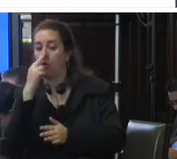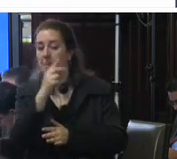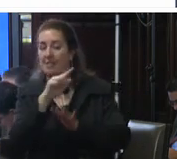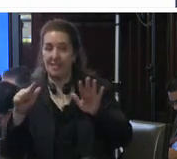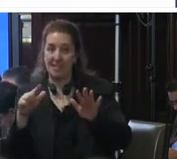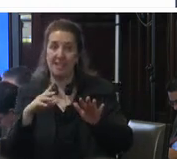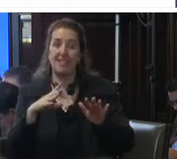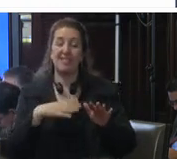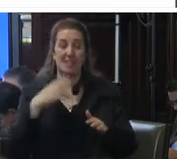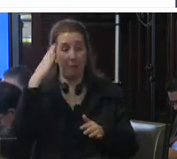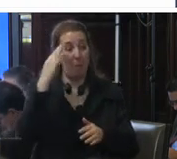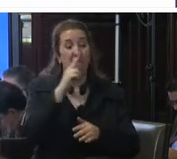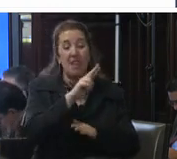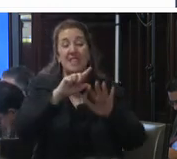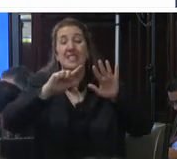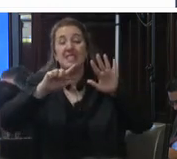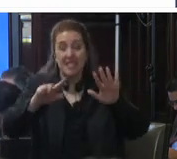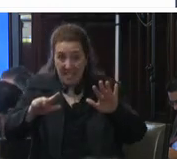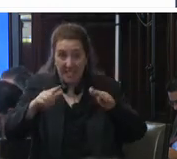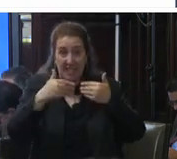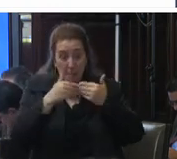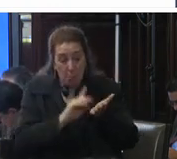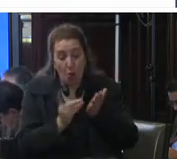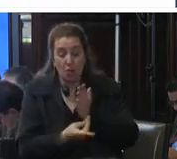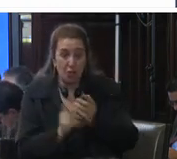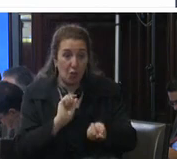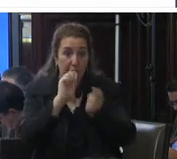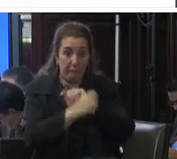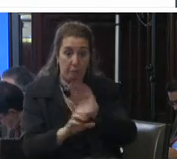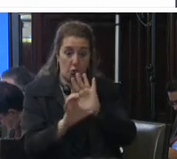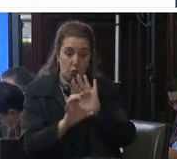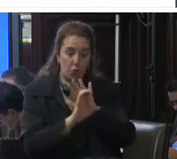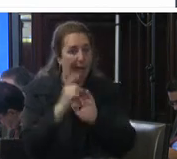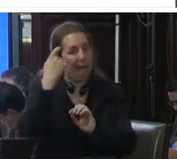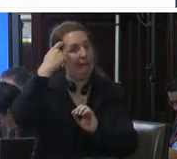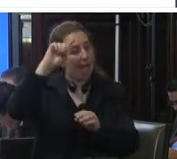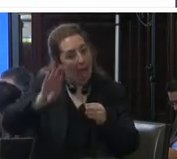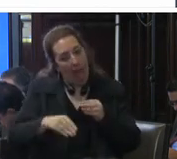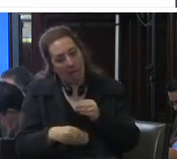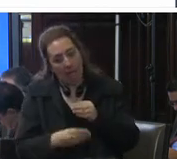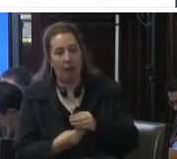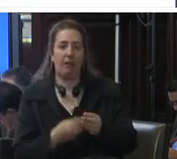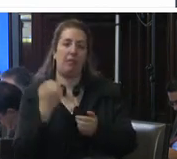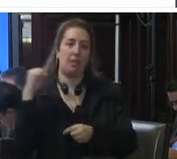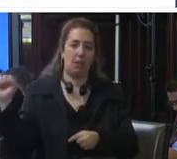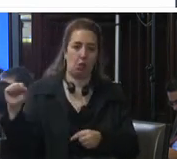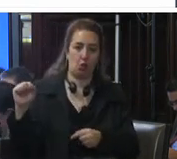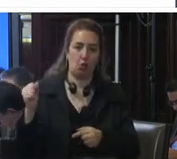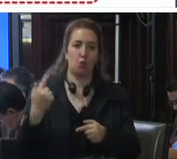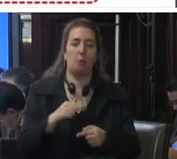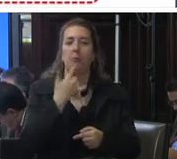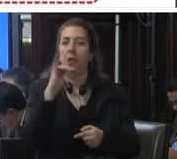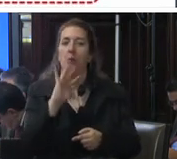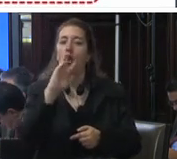27 iniciativas de reforma constitucional que buscan agregar delitos al catálogo del artículo 19 tales como el robo